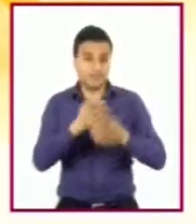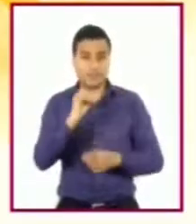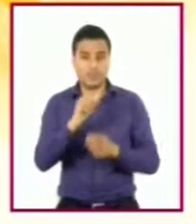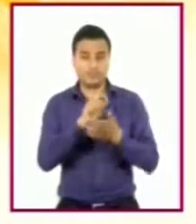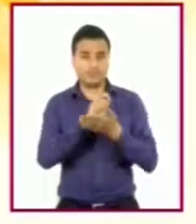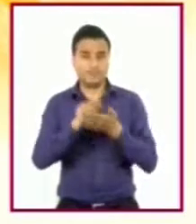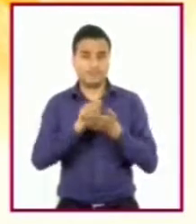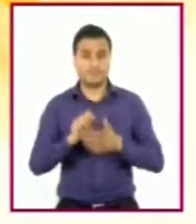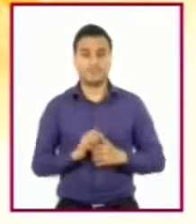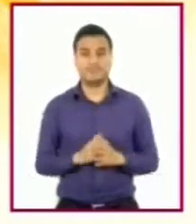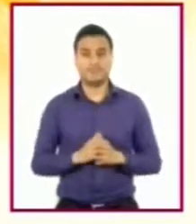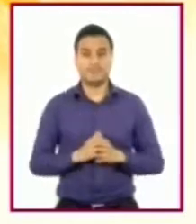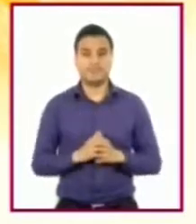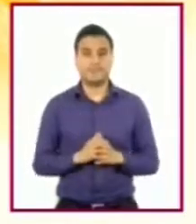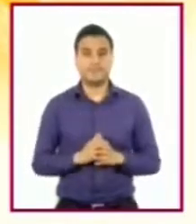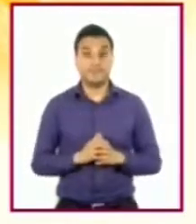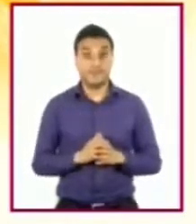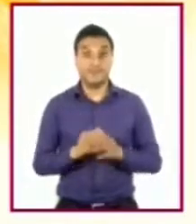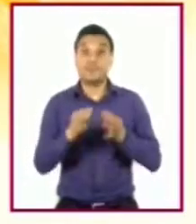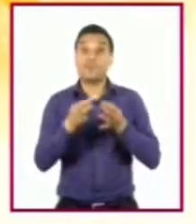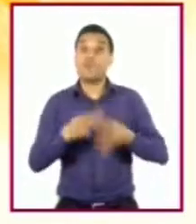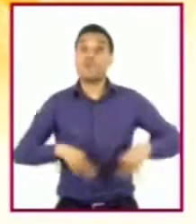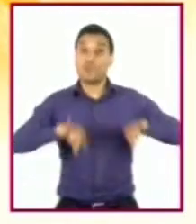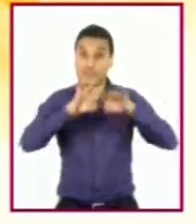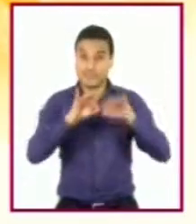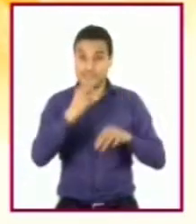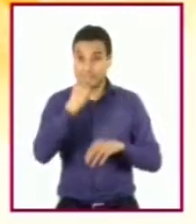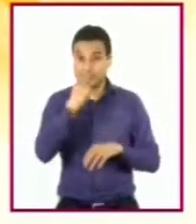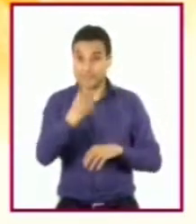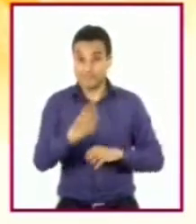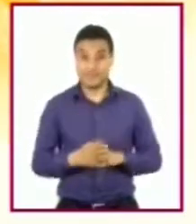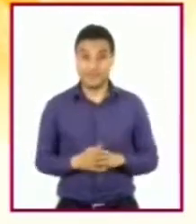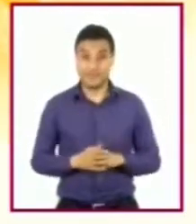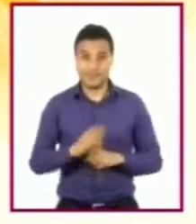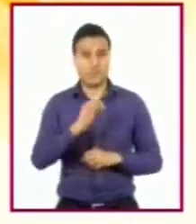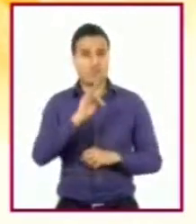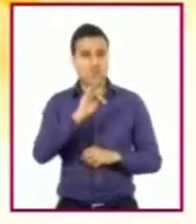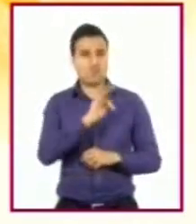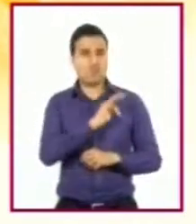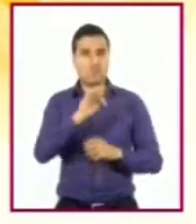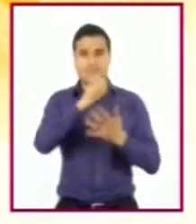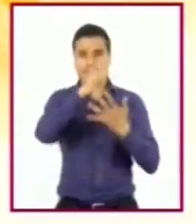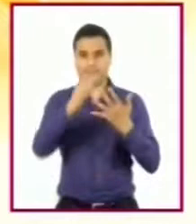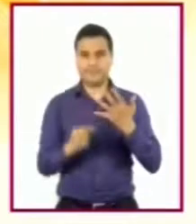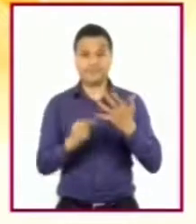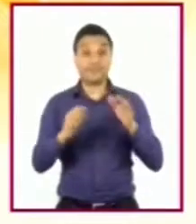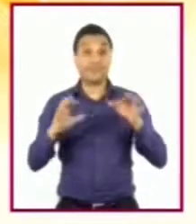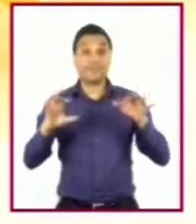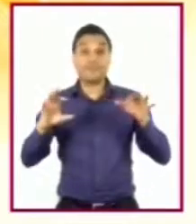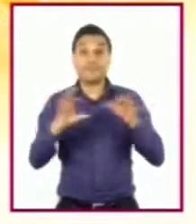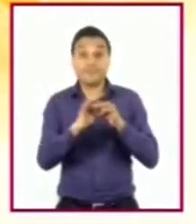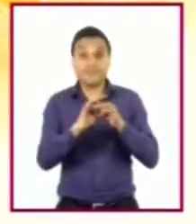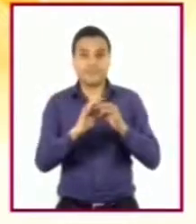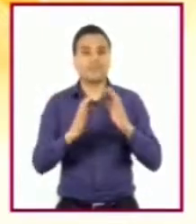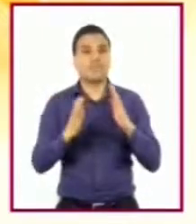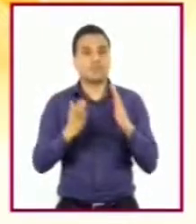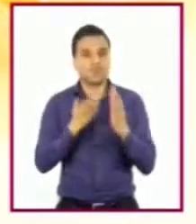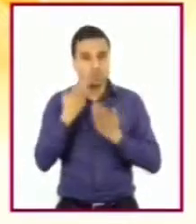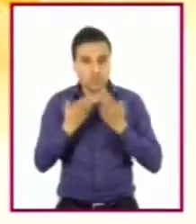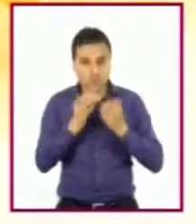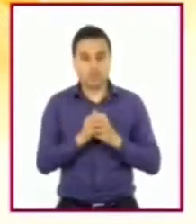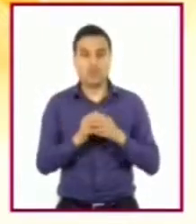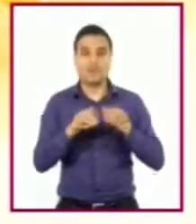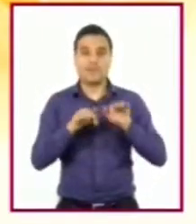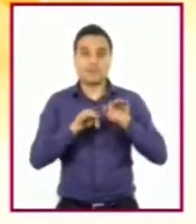Es importante mencionar que estas capacidades se relacionan, ya sea con el estudio, el